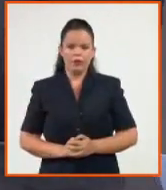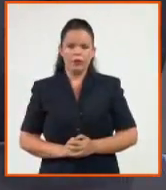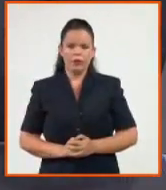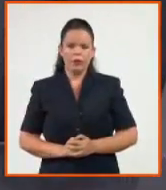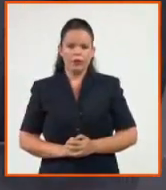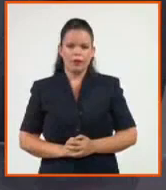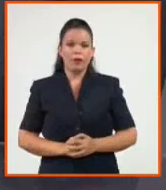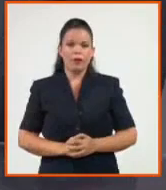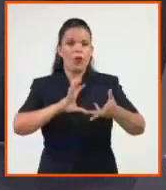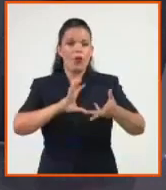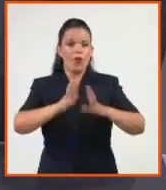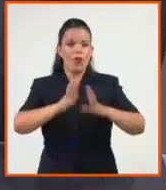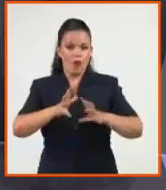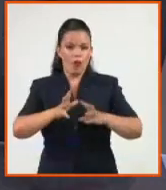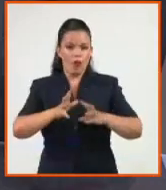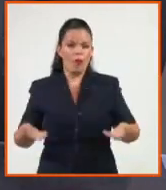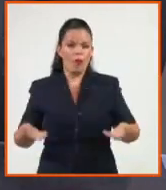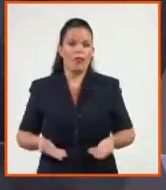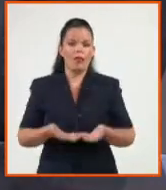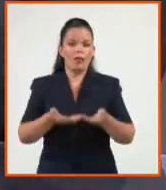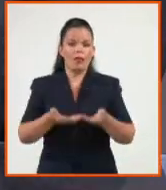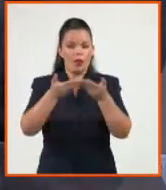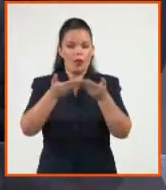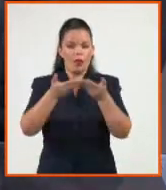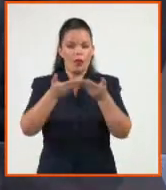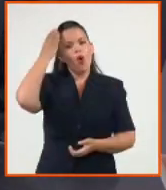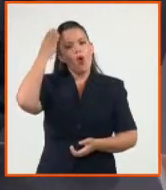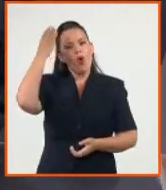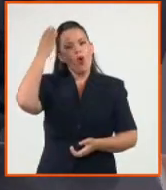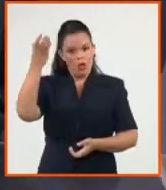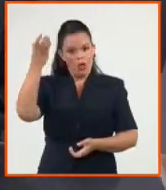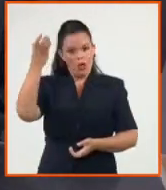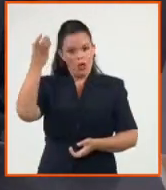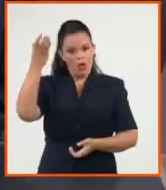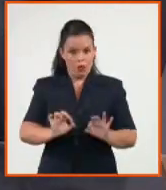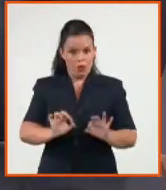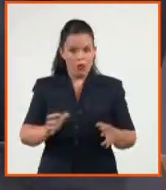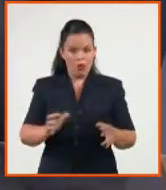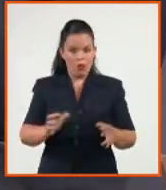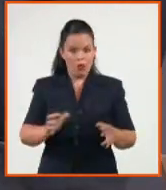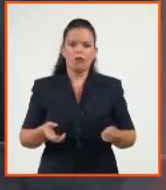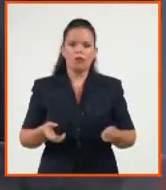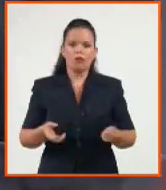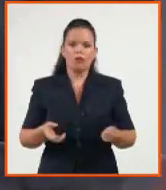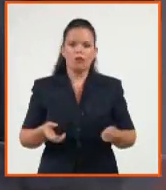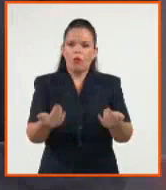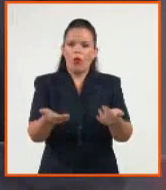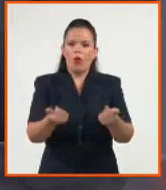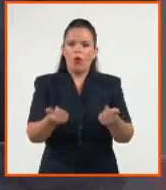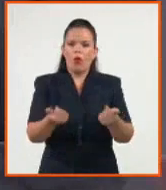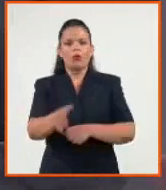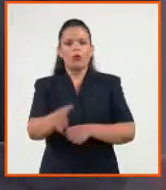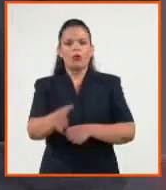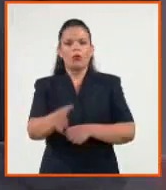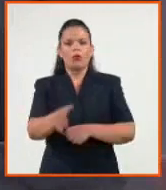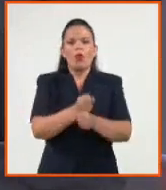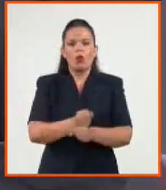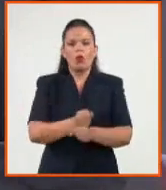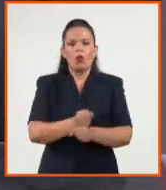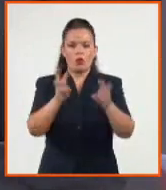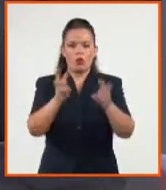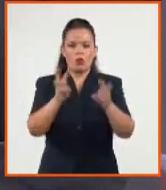la estrategia del desarrollo del gobierno digital en Cuba promover el uso de las plataformas digitales. Y que además